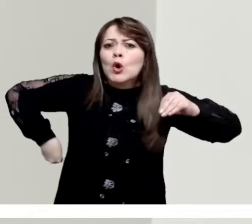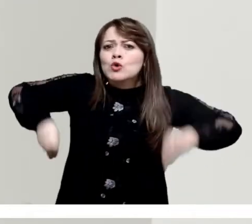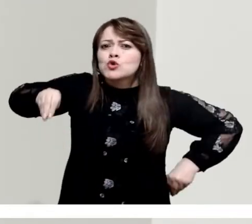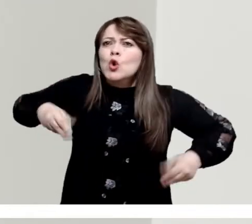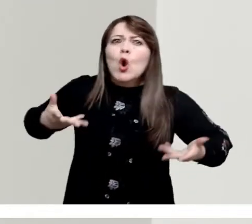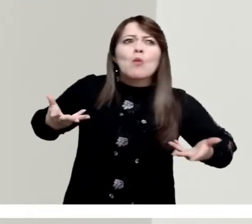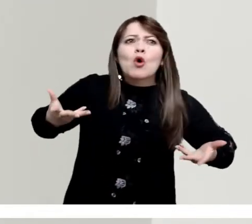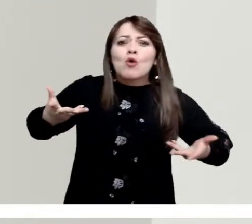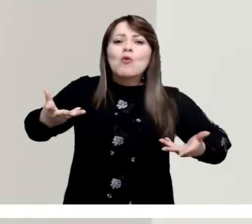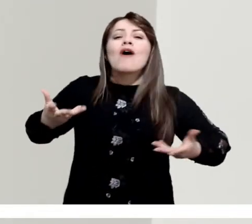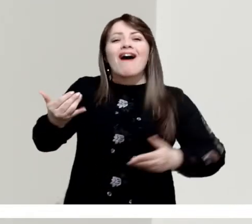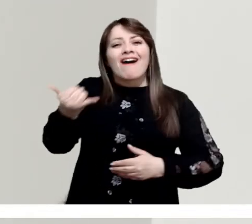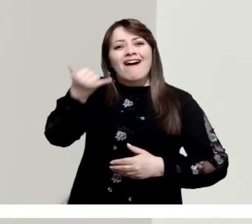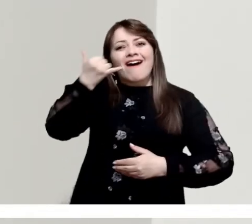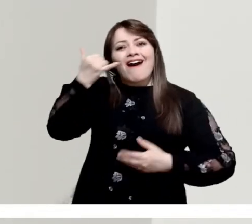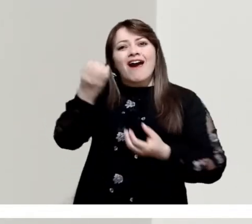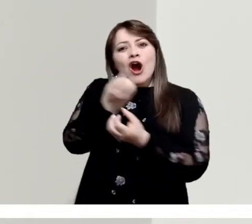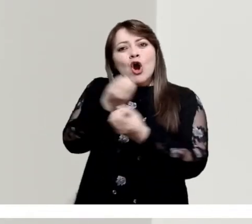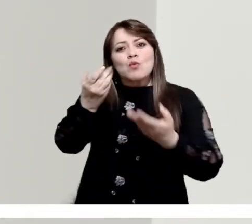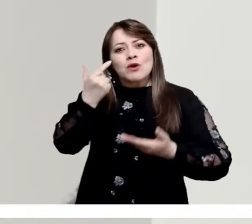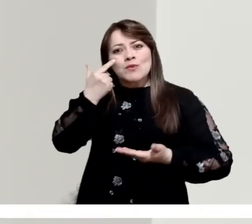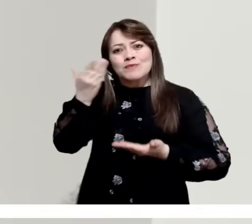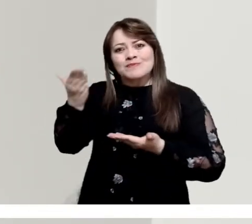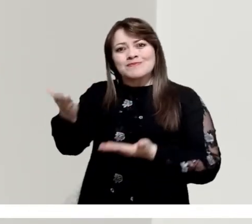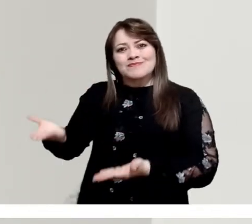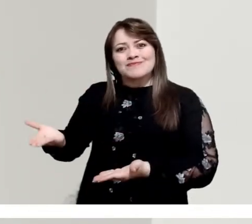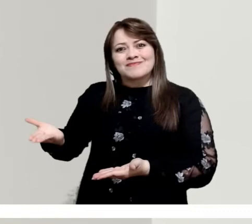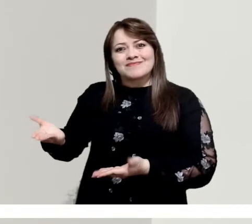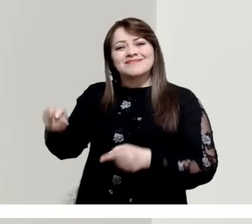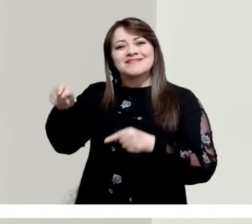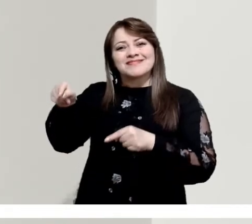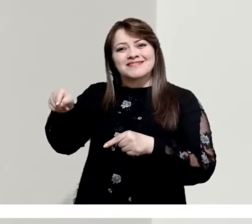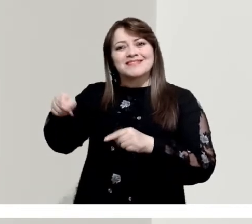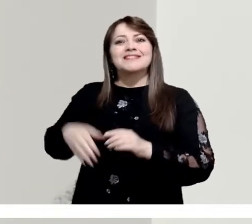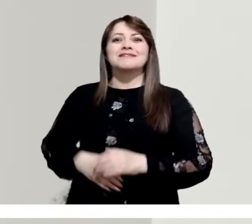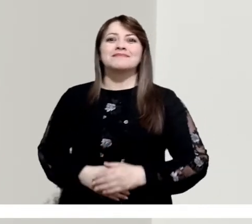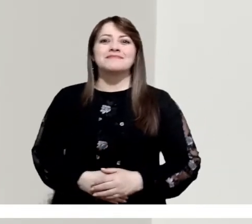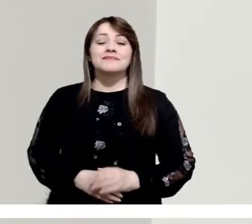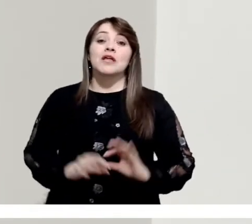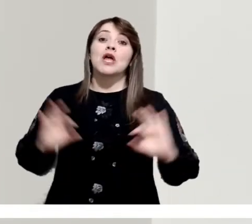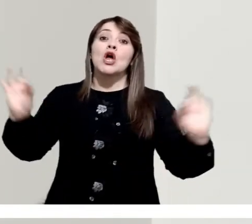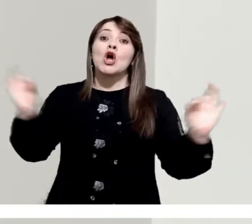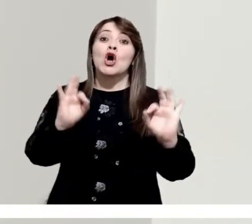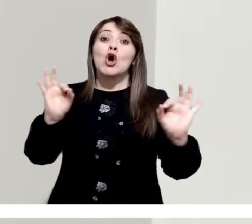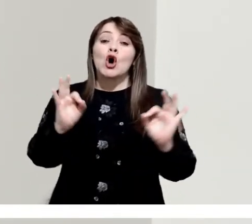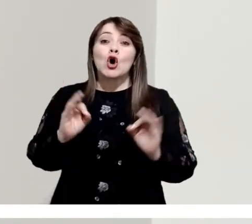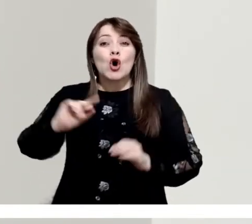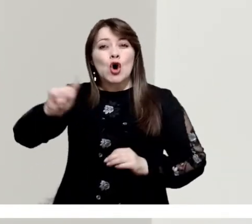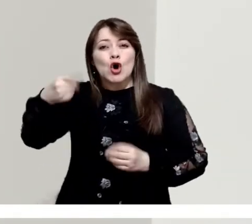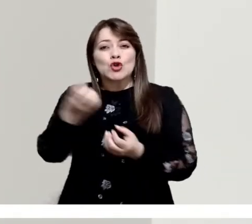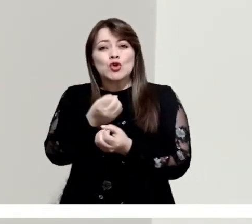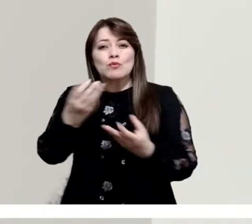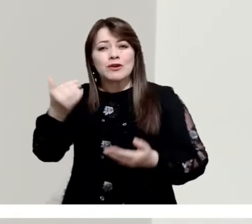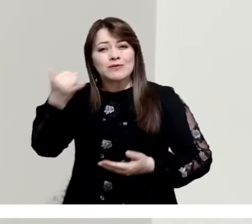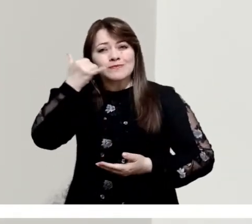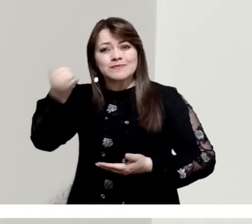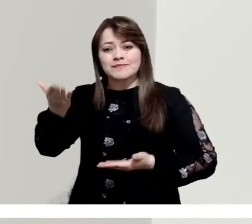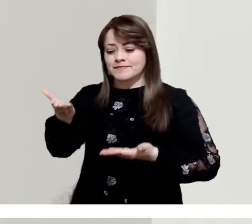los ciudadanos pueden llamar al número 601-337-7744 o a la línea 018